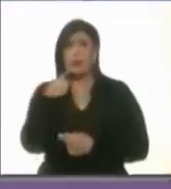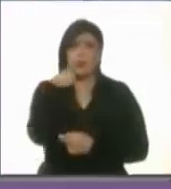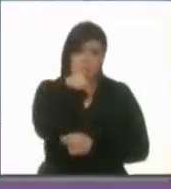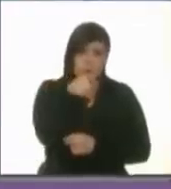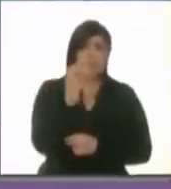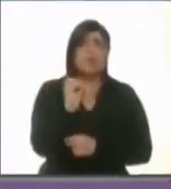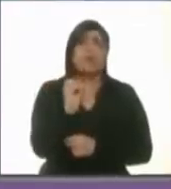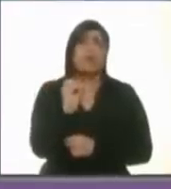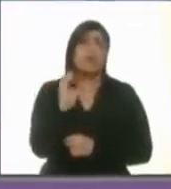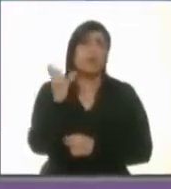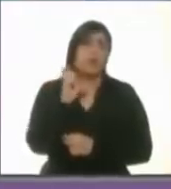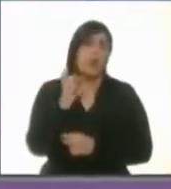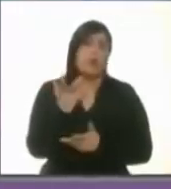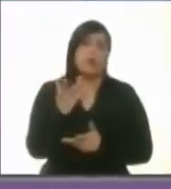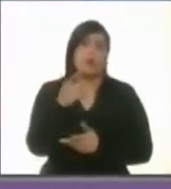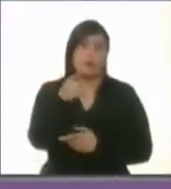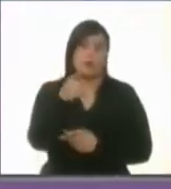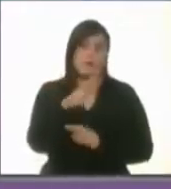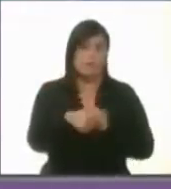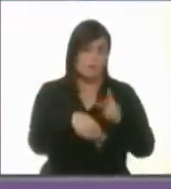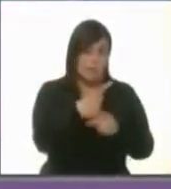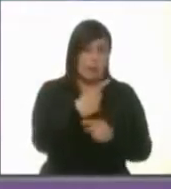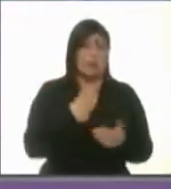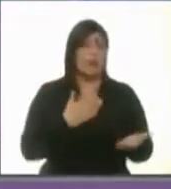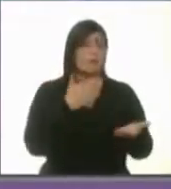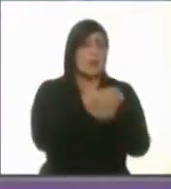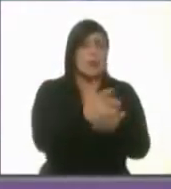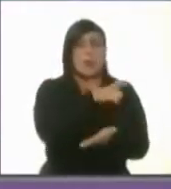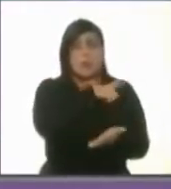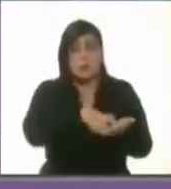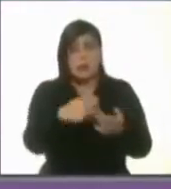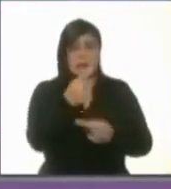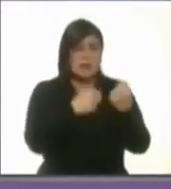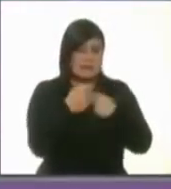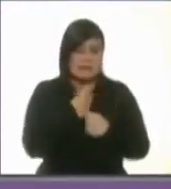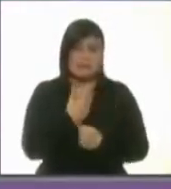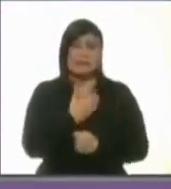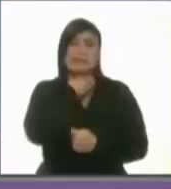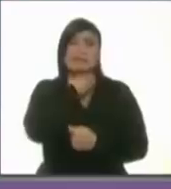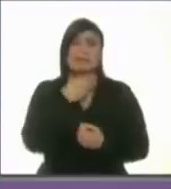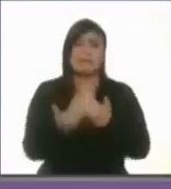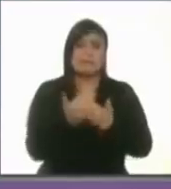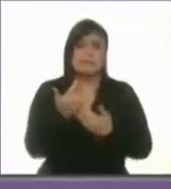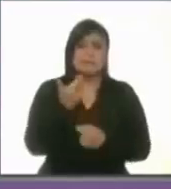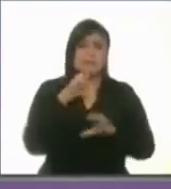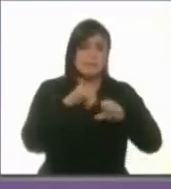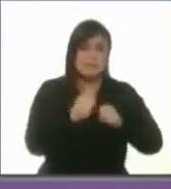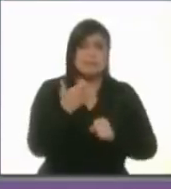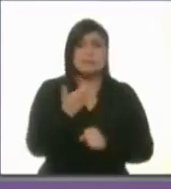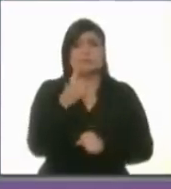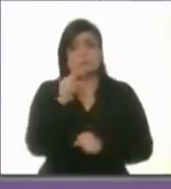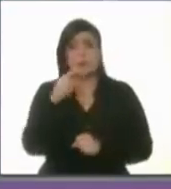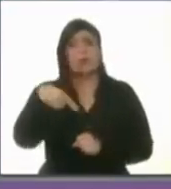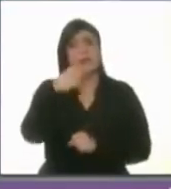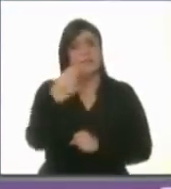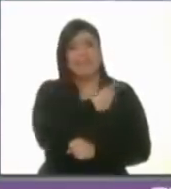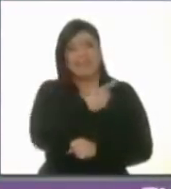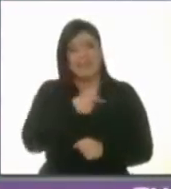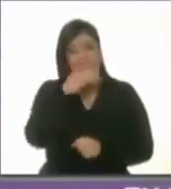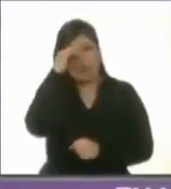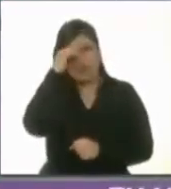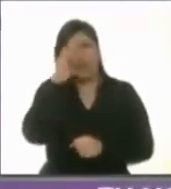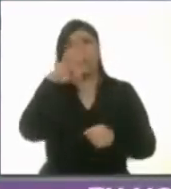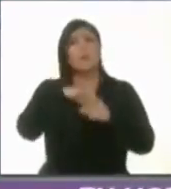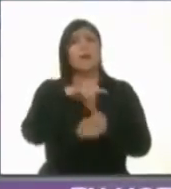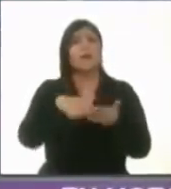cuando vas y compras a la tienda y no te alcanza para comprar el huevo pienses por quién vas a votar. Tú